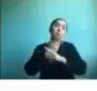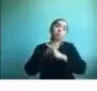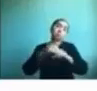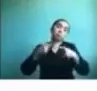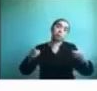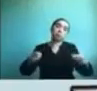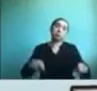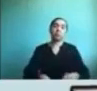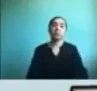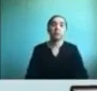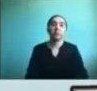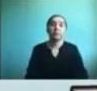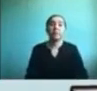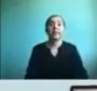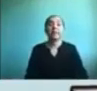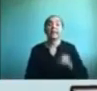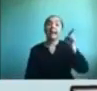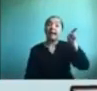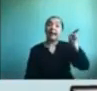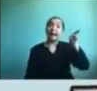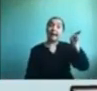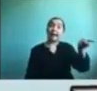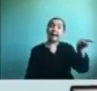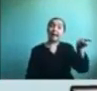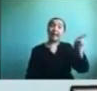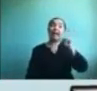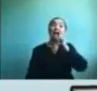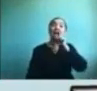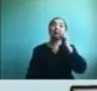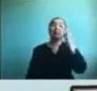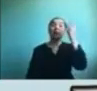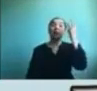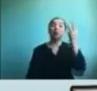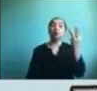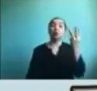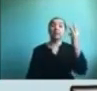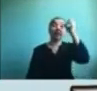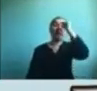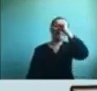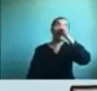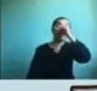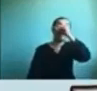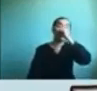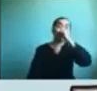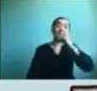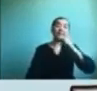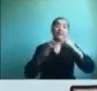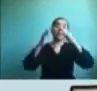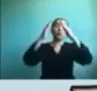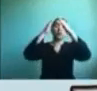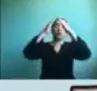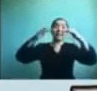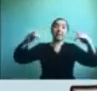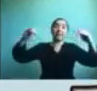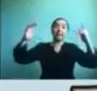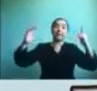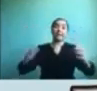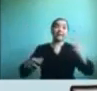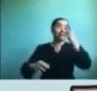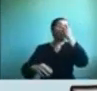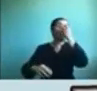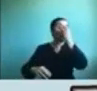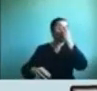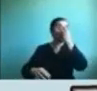acá tenemos también los tres chanchitos en el circo que es el clásico cuento de los tres chanchitos pero en este participaron